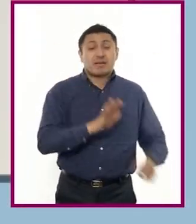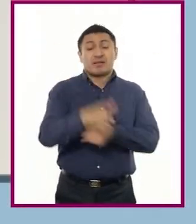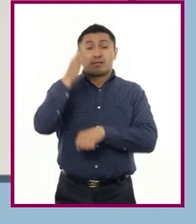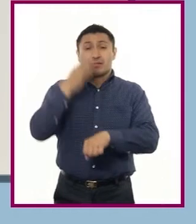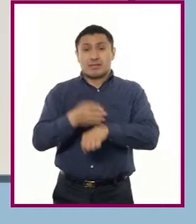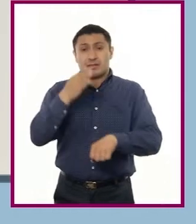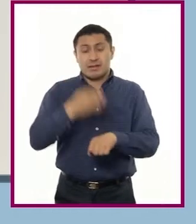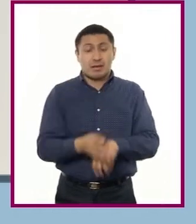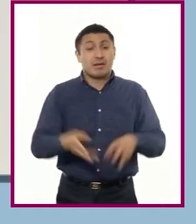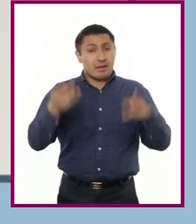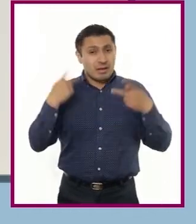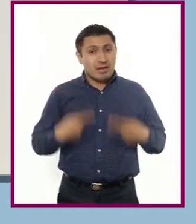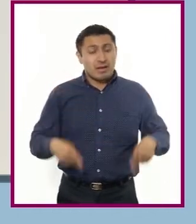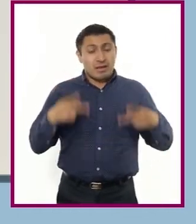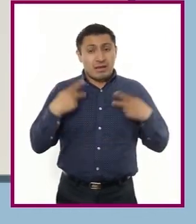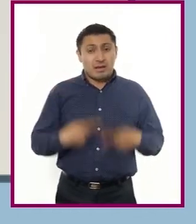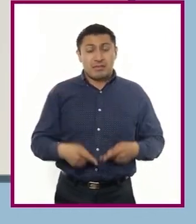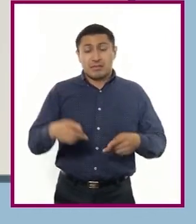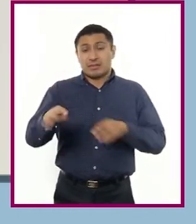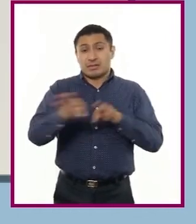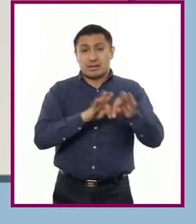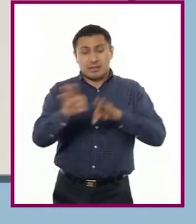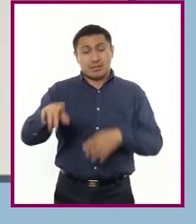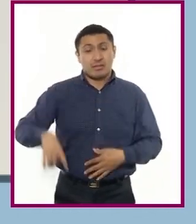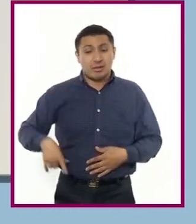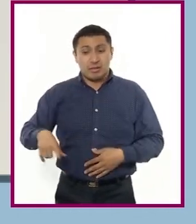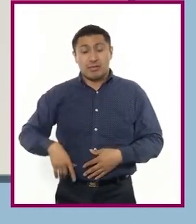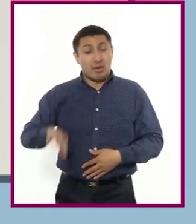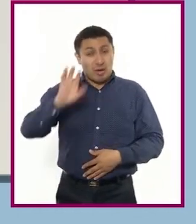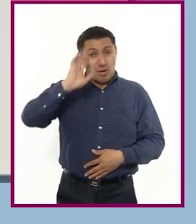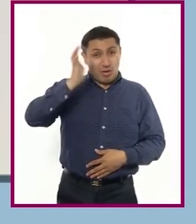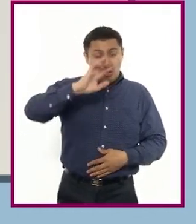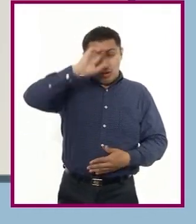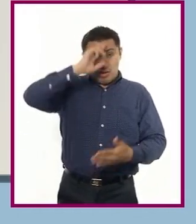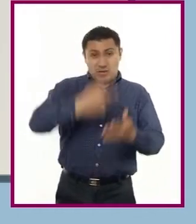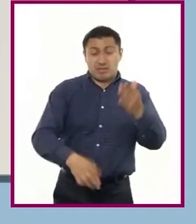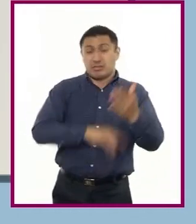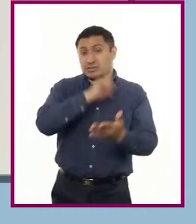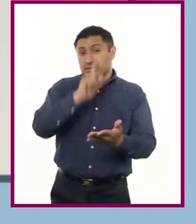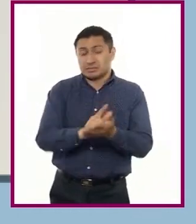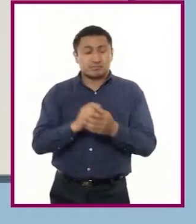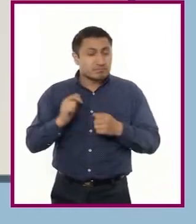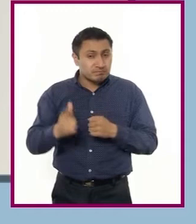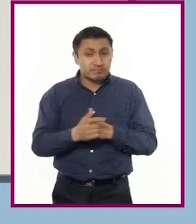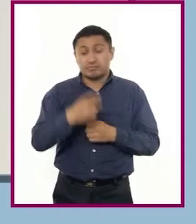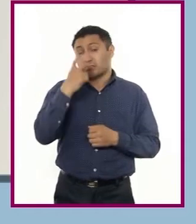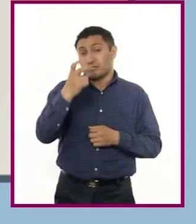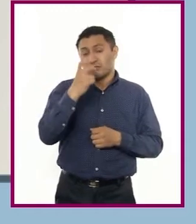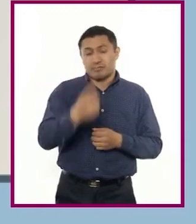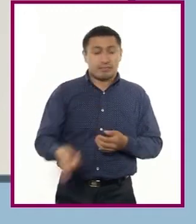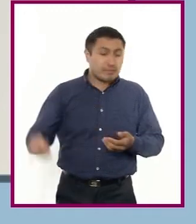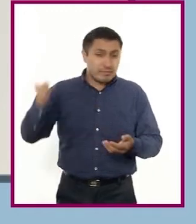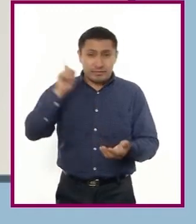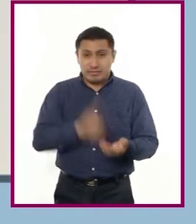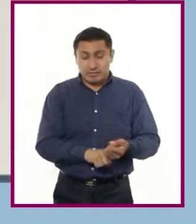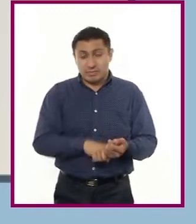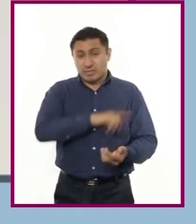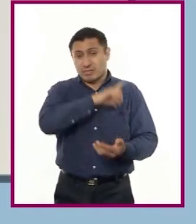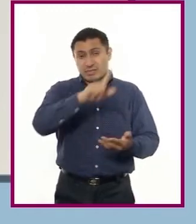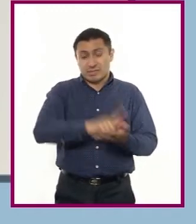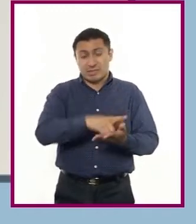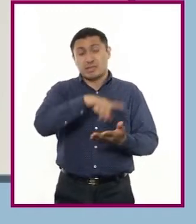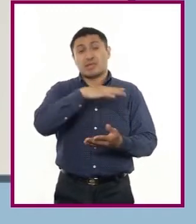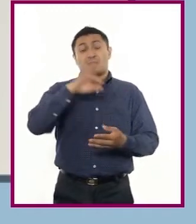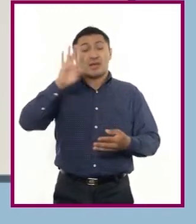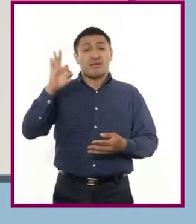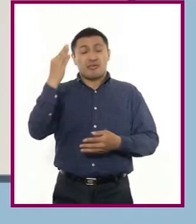que se hacen acreedores las y los servidores públicos cuando cometen una falta. Estas se encuentran establecidas en la Ley Federal